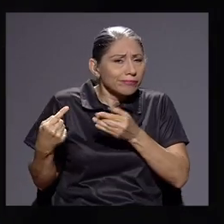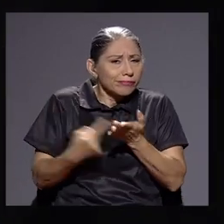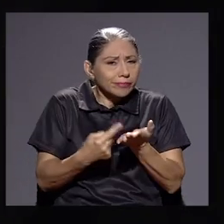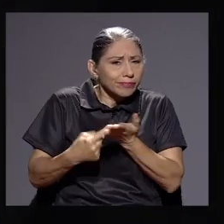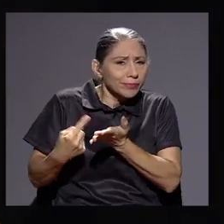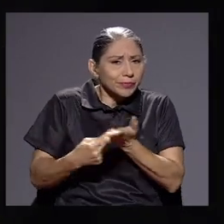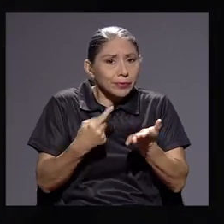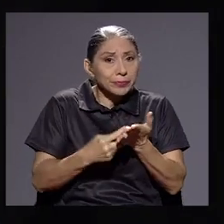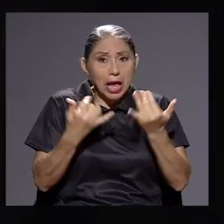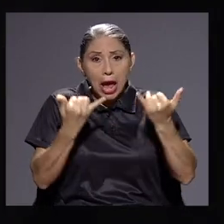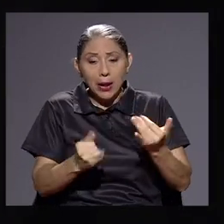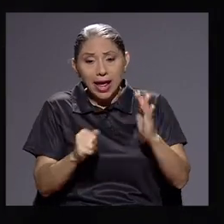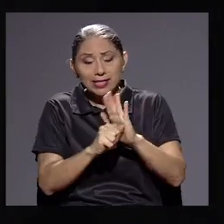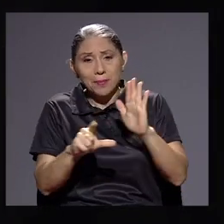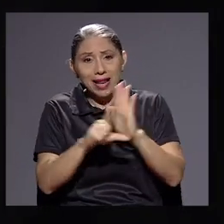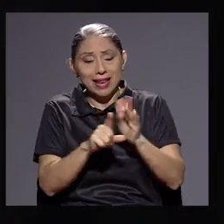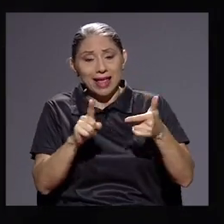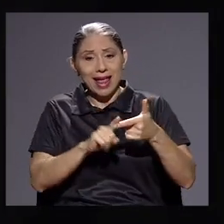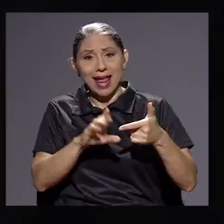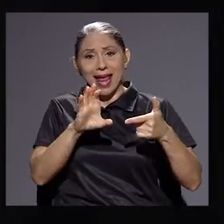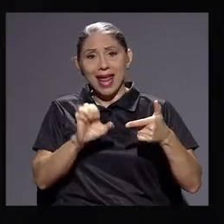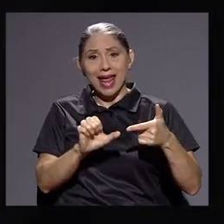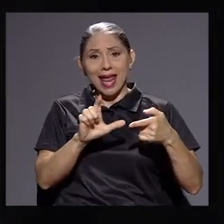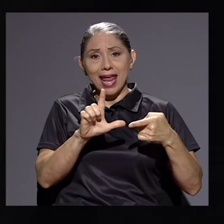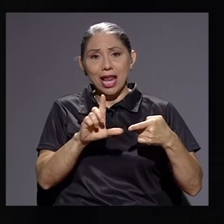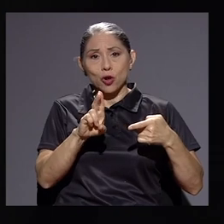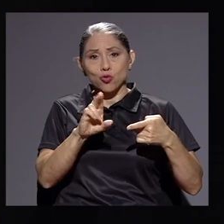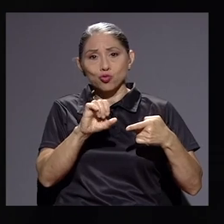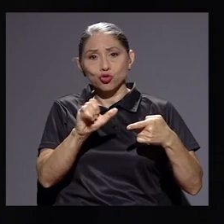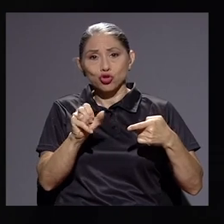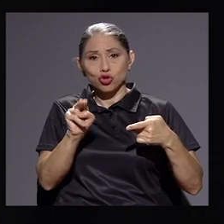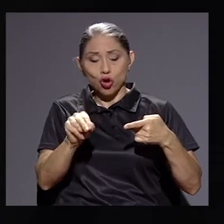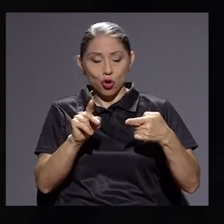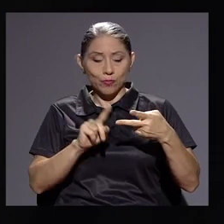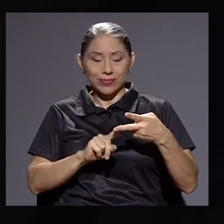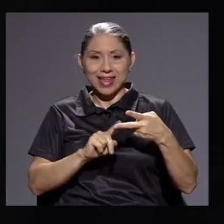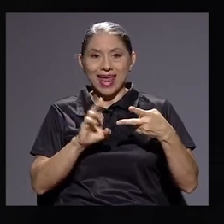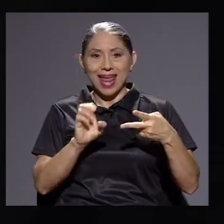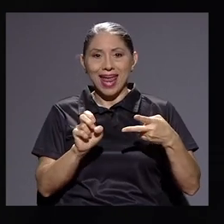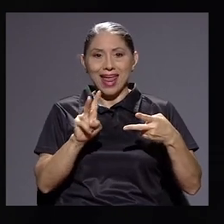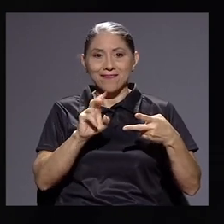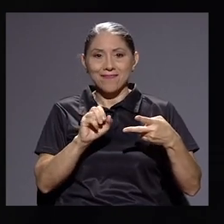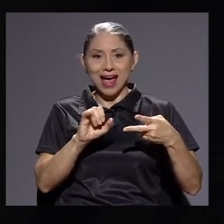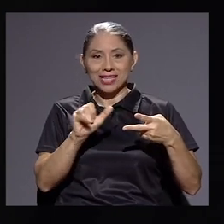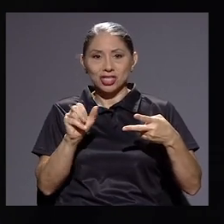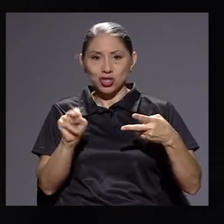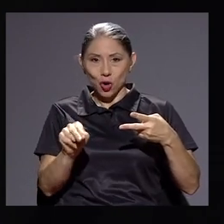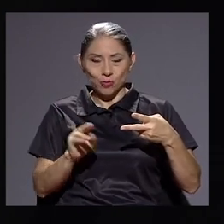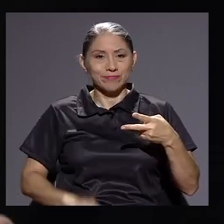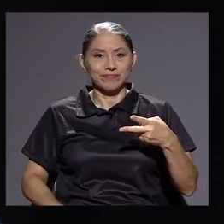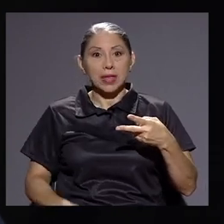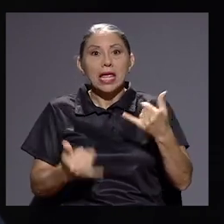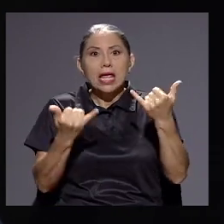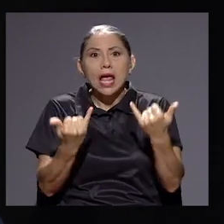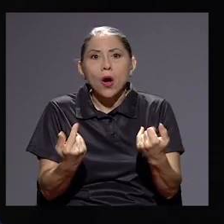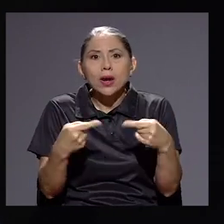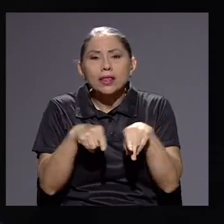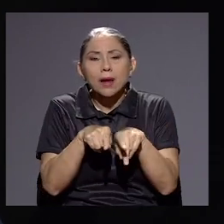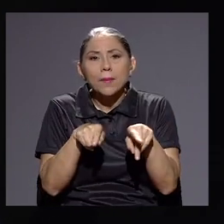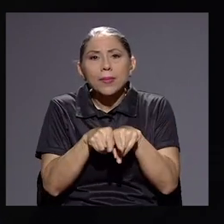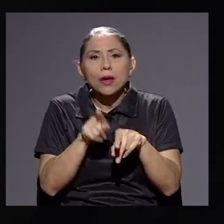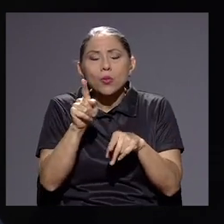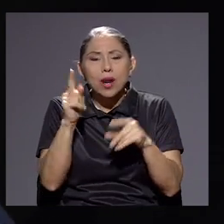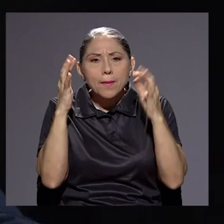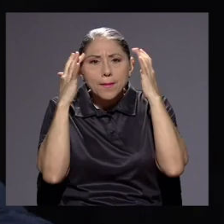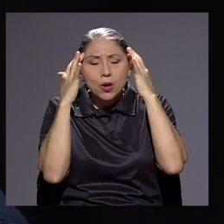mucho en la Asamblea Legislativa en estos días, que son la ilusión y la evasión. Y paralelamente a eso aparece ahora también una preocupación y es